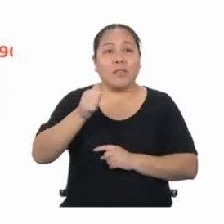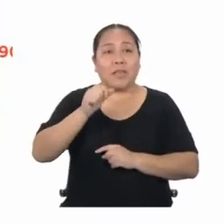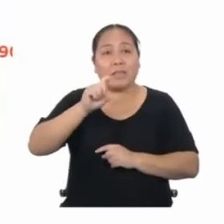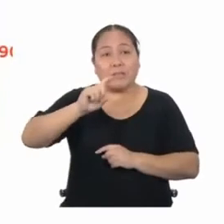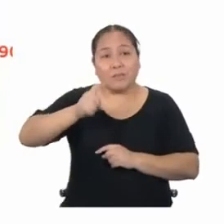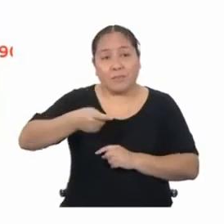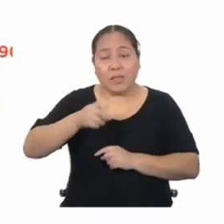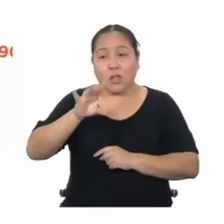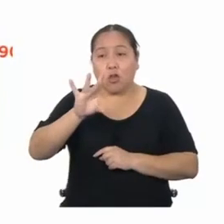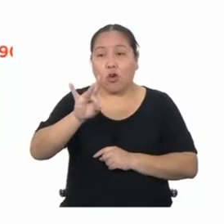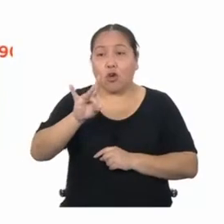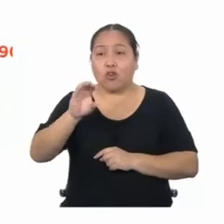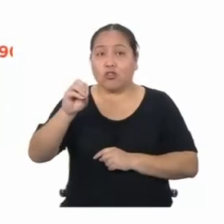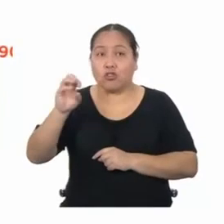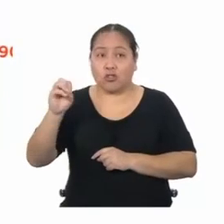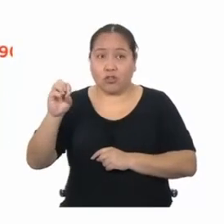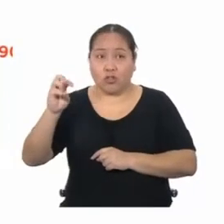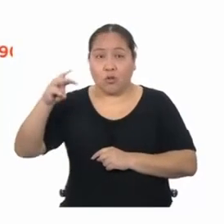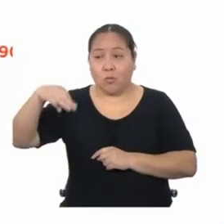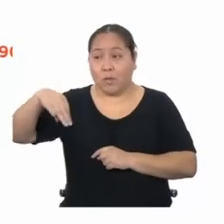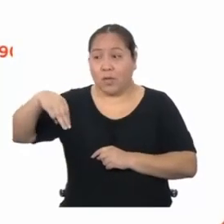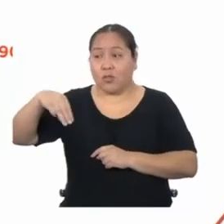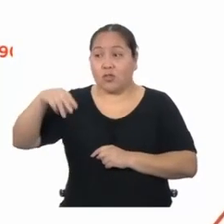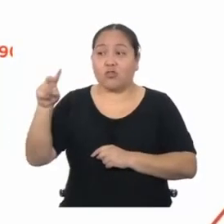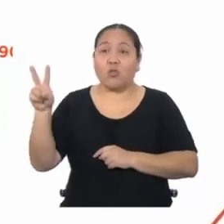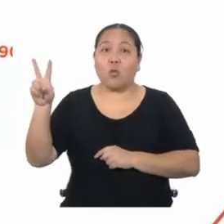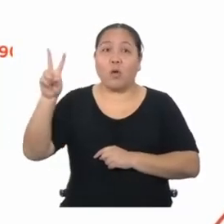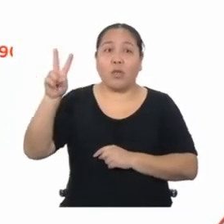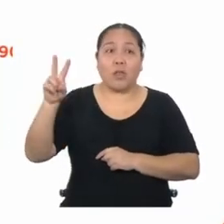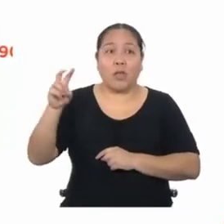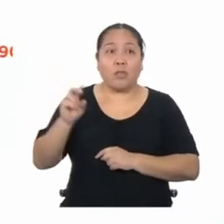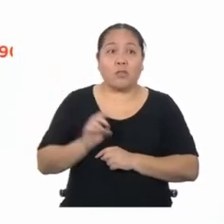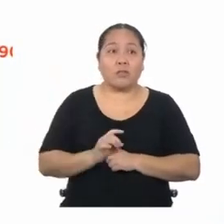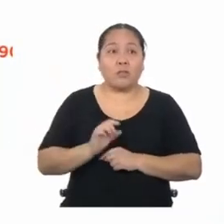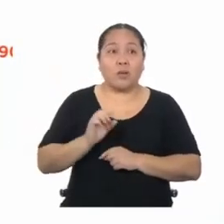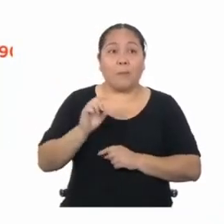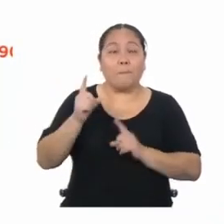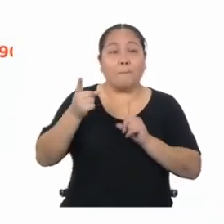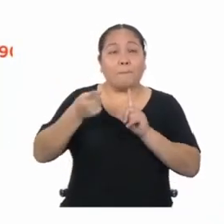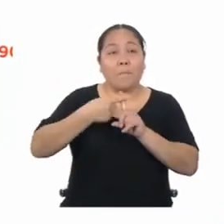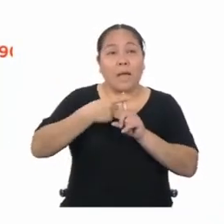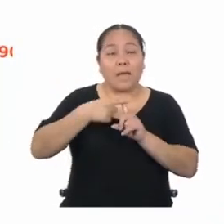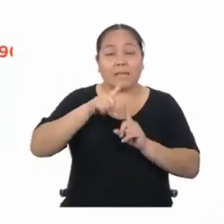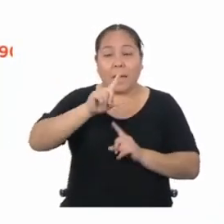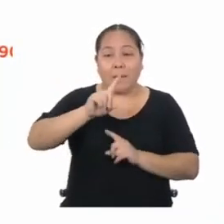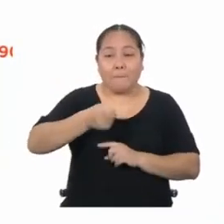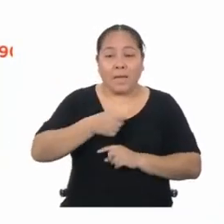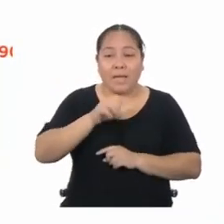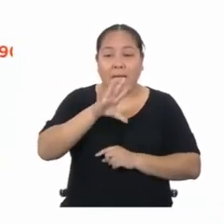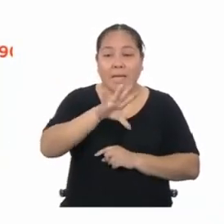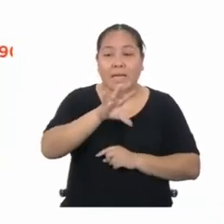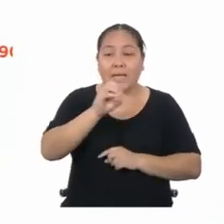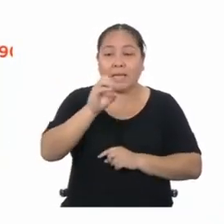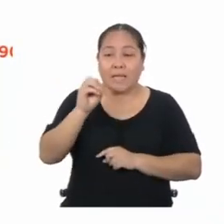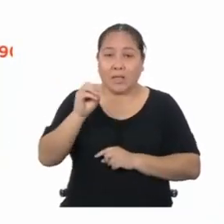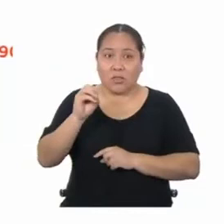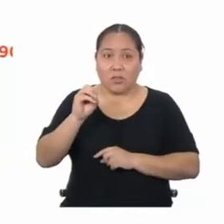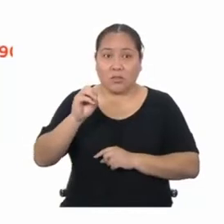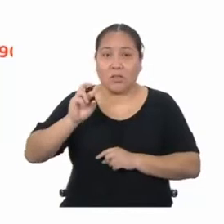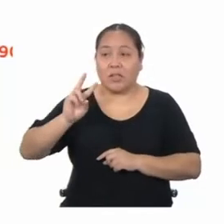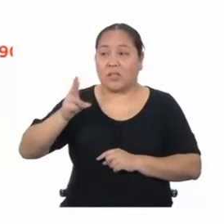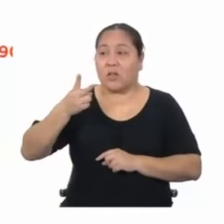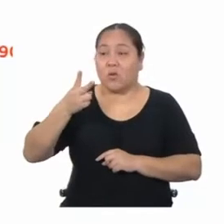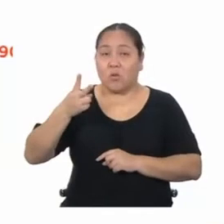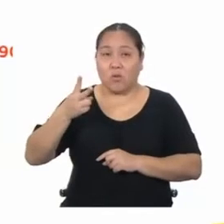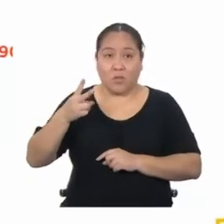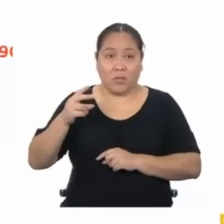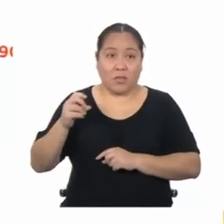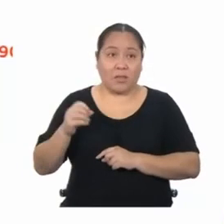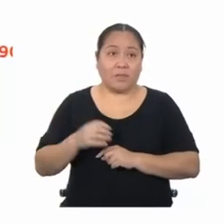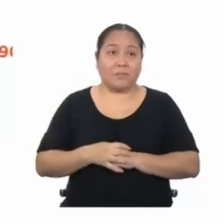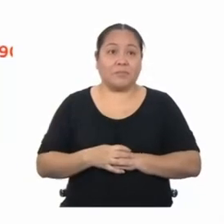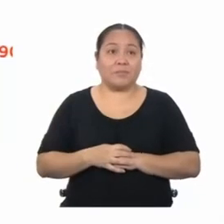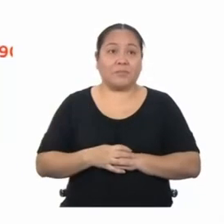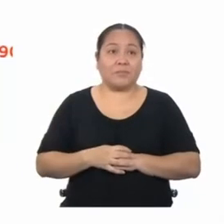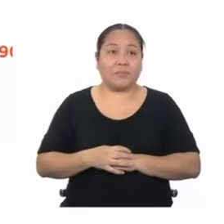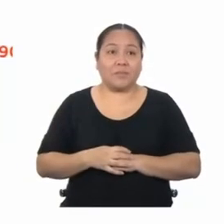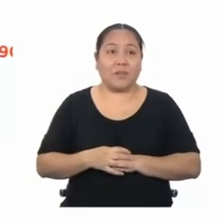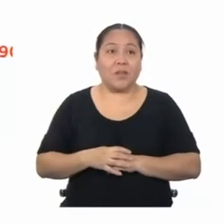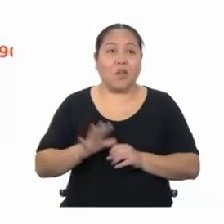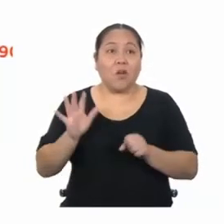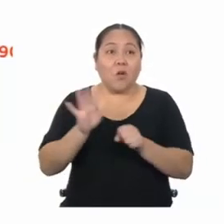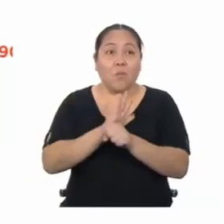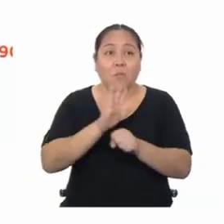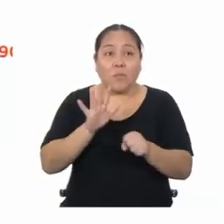metros cuadrados de la primera área más los 1.500 de la segunda. Ahora sabemos que el área total